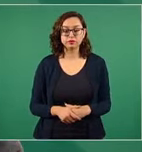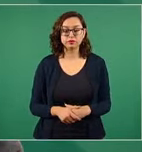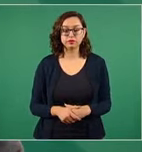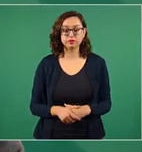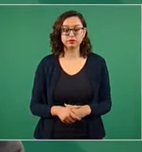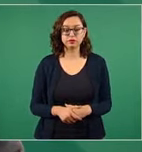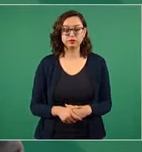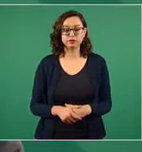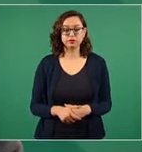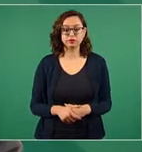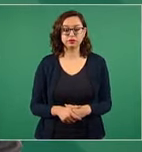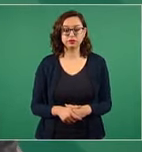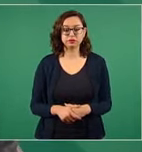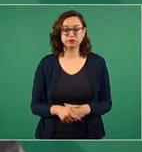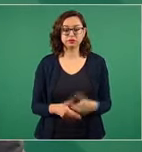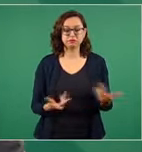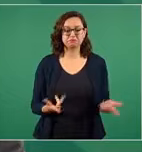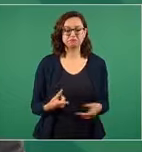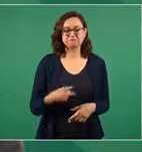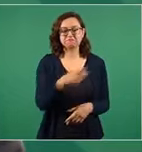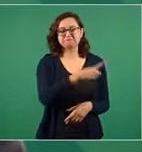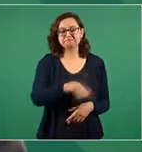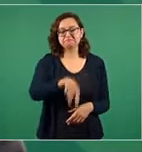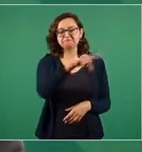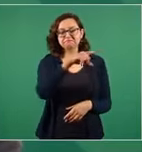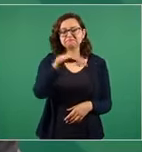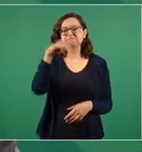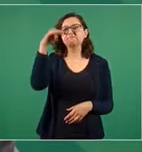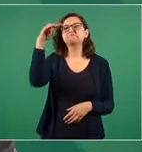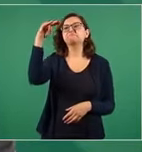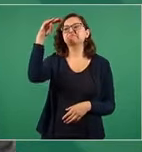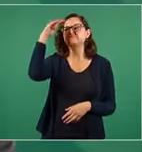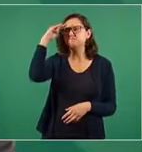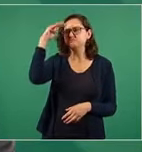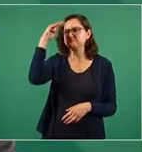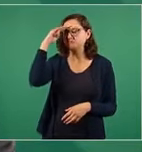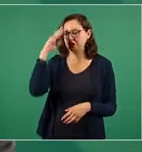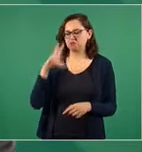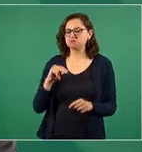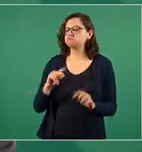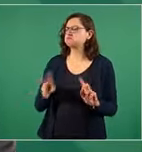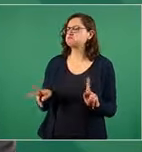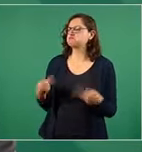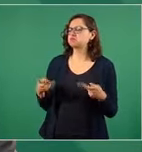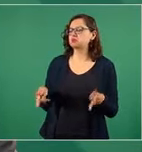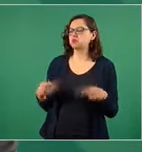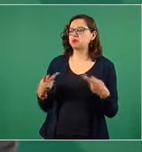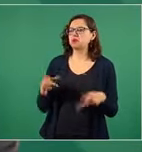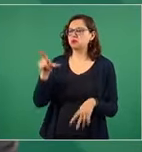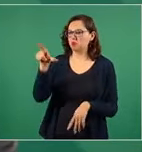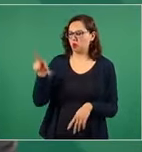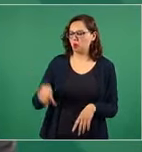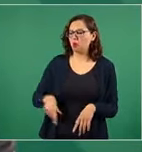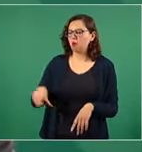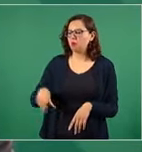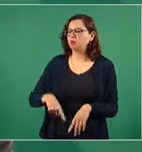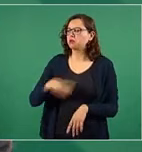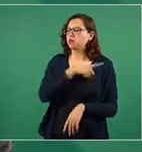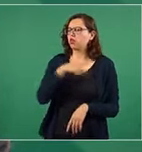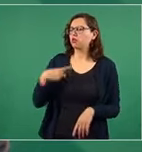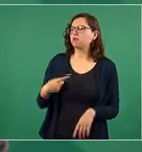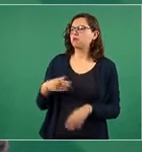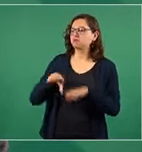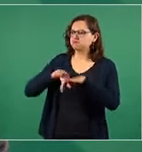apostar a que van a doblegar al Estado pues no